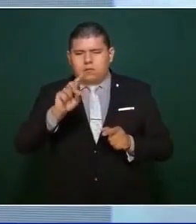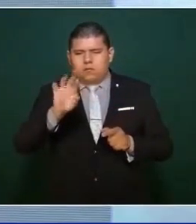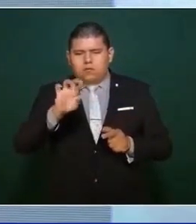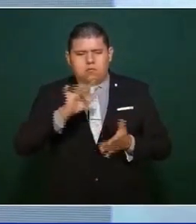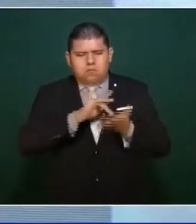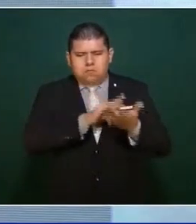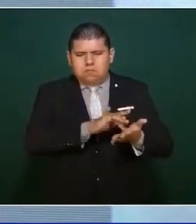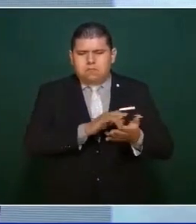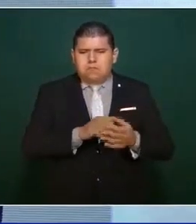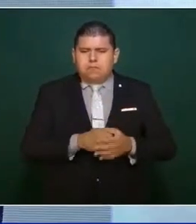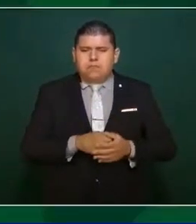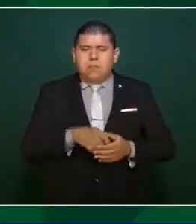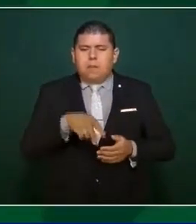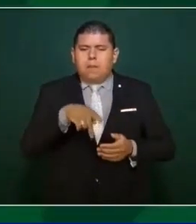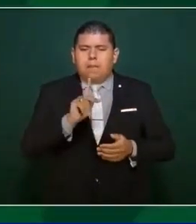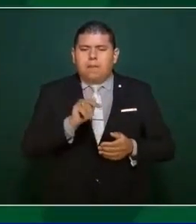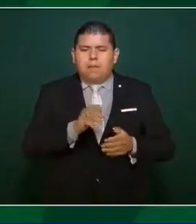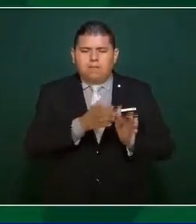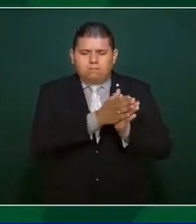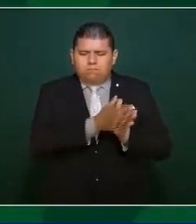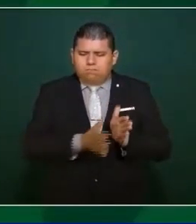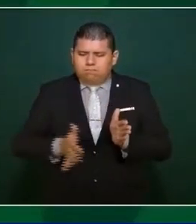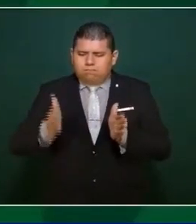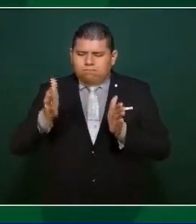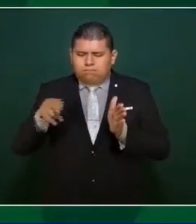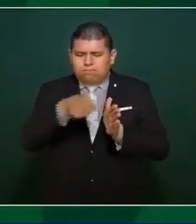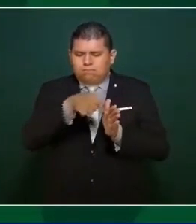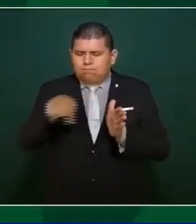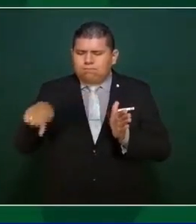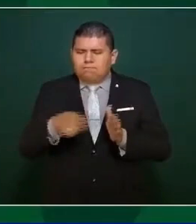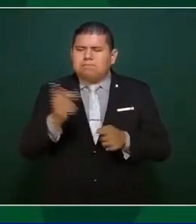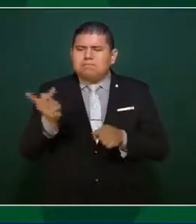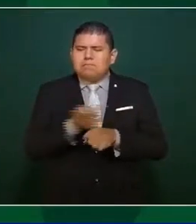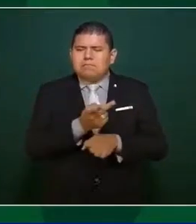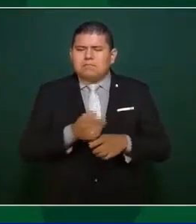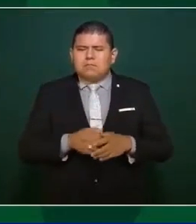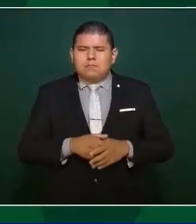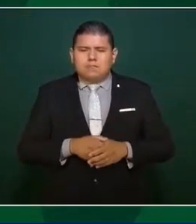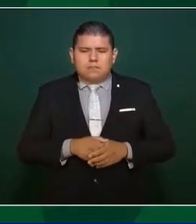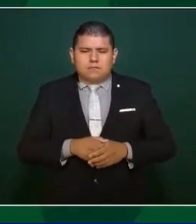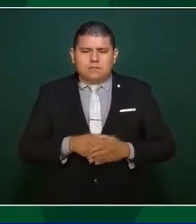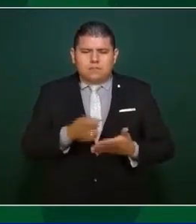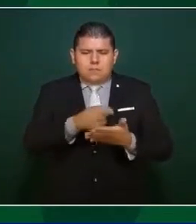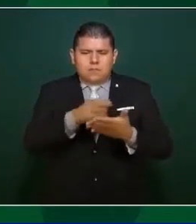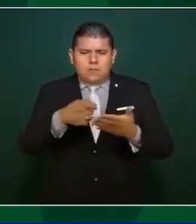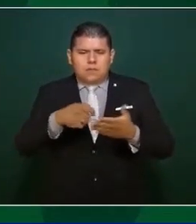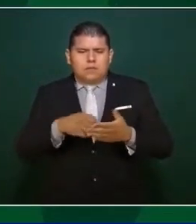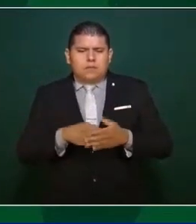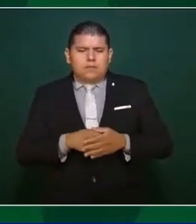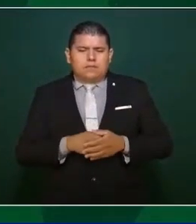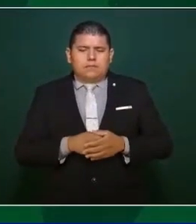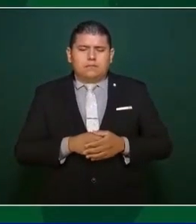en que, bueno, escribía ahí Lorenzo Meyer,